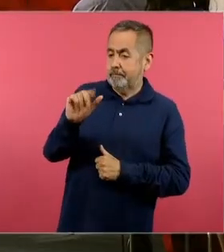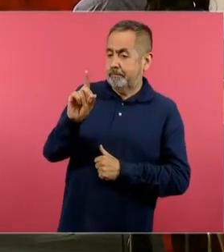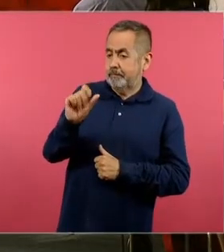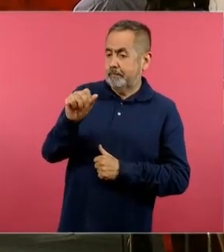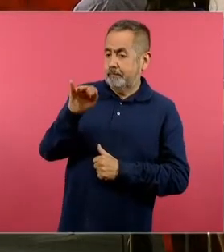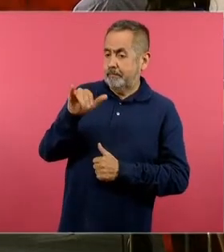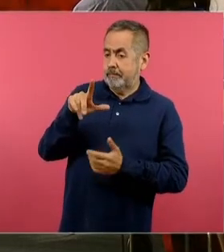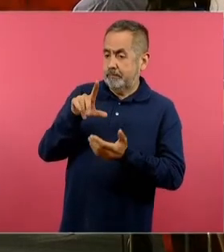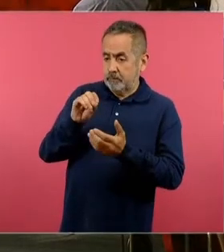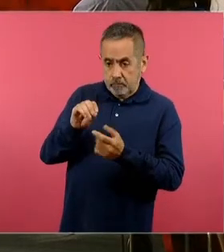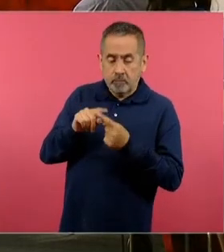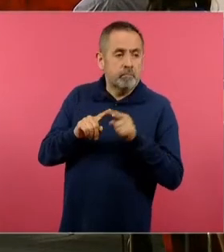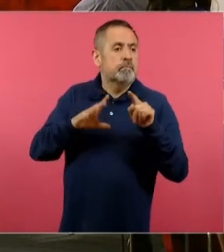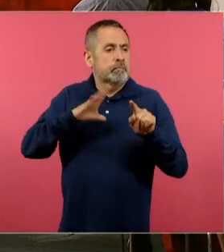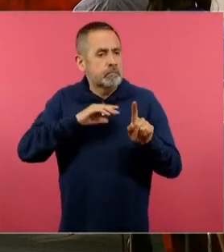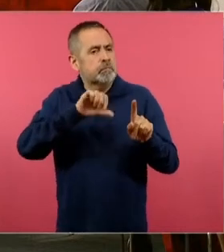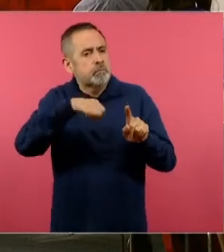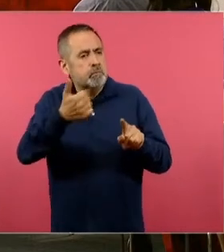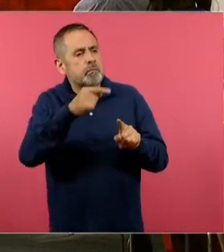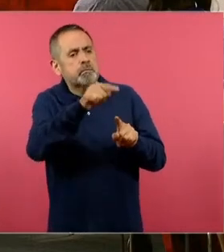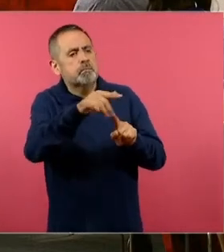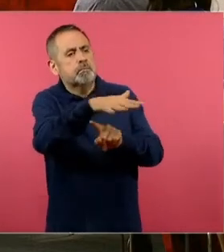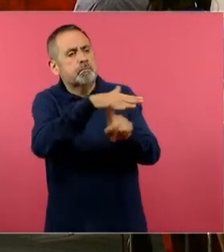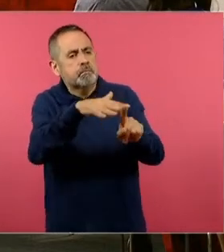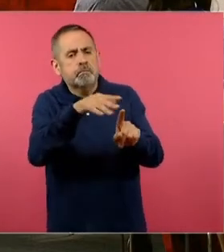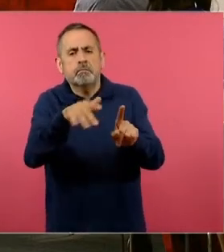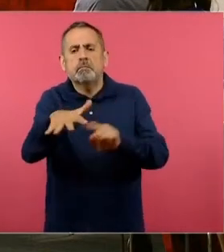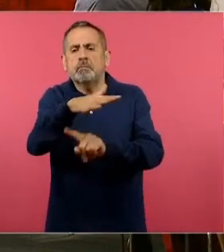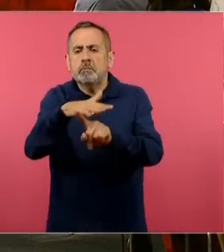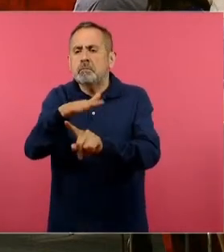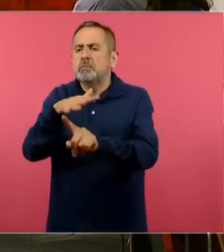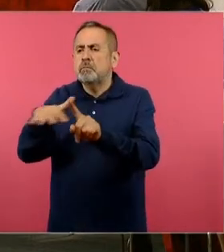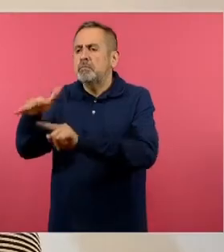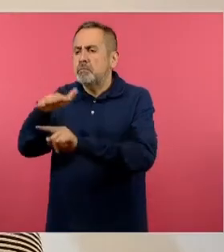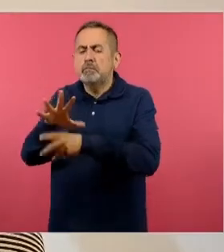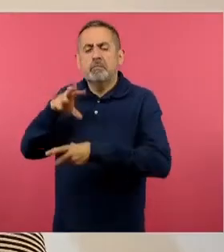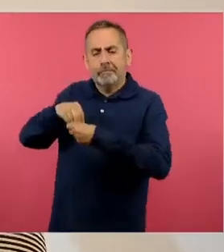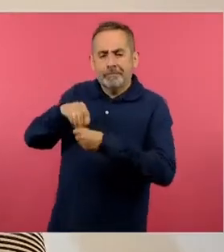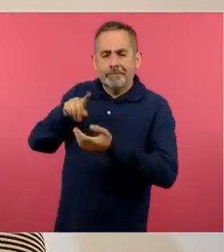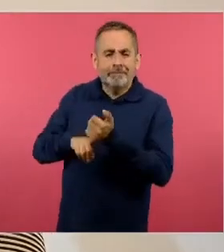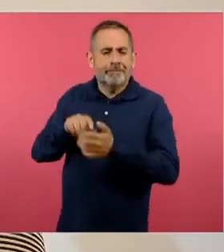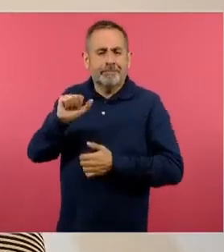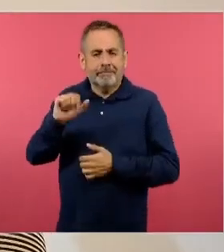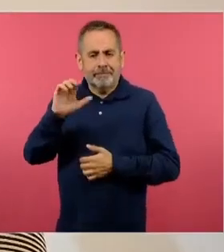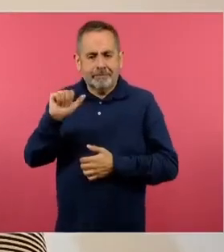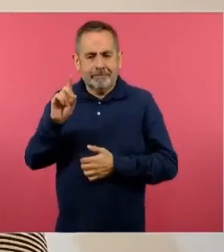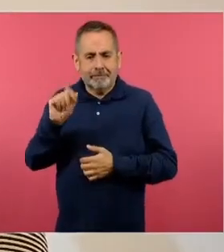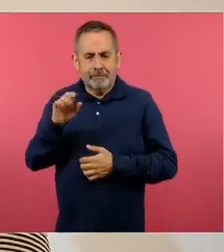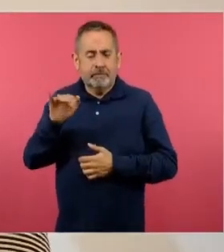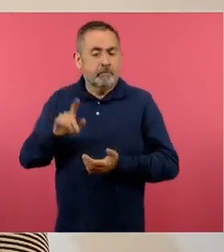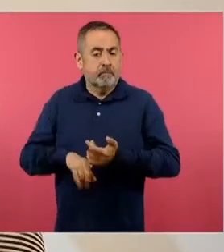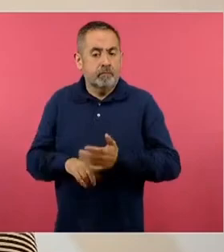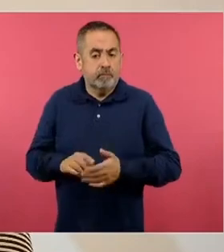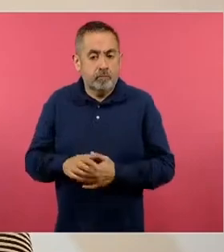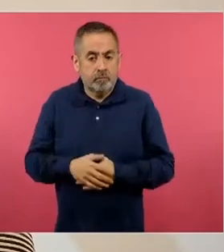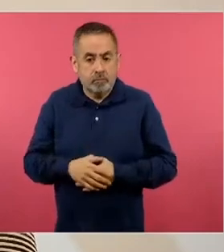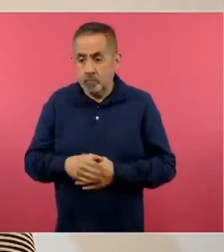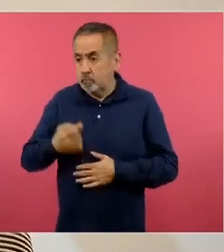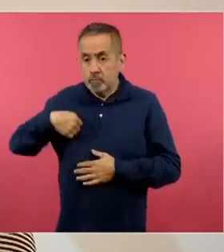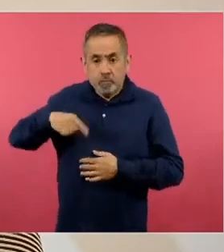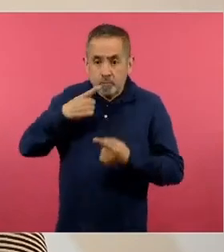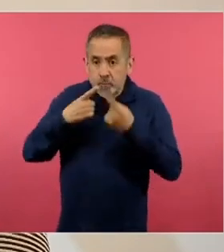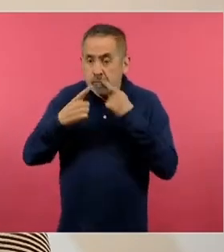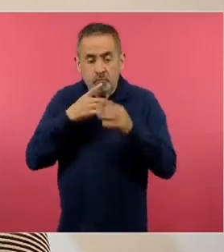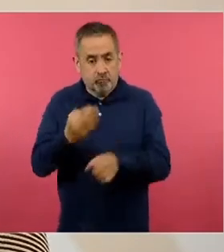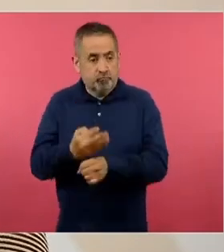otros usos de la lengua de acuerdo al contexto, incluido el lenguaje académico. Es decir, nosotros no usamos el lenguaje académico